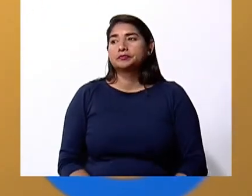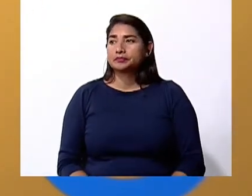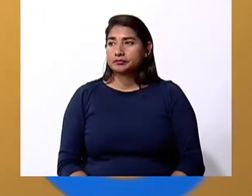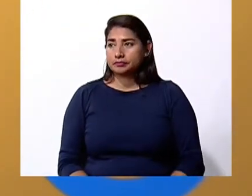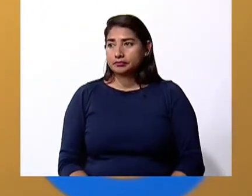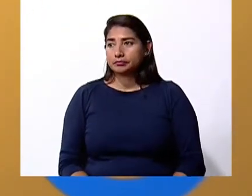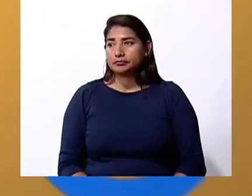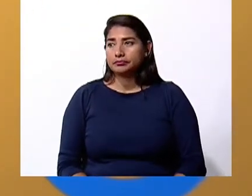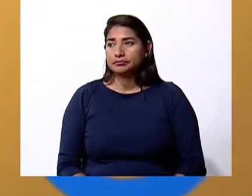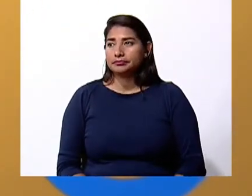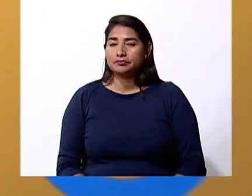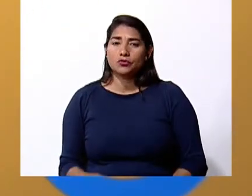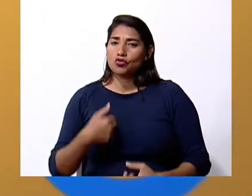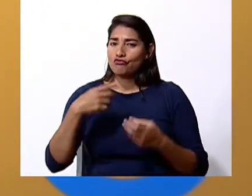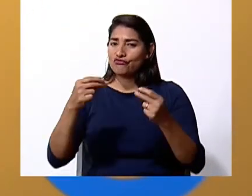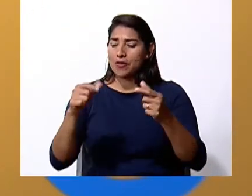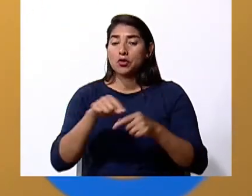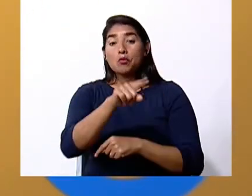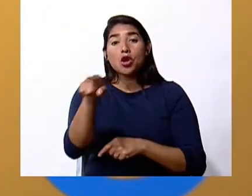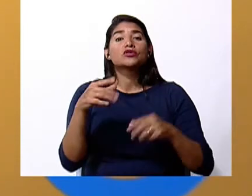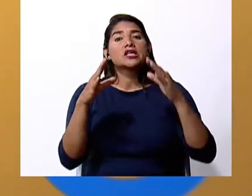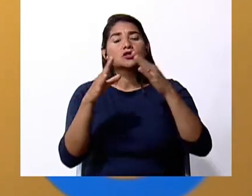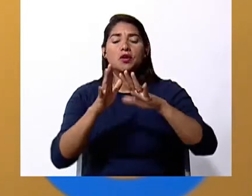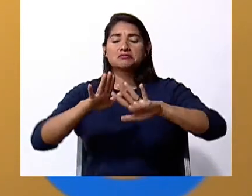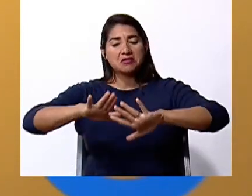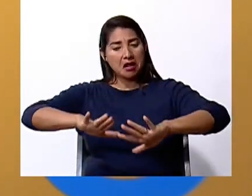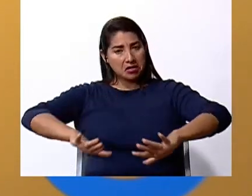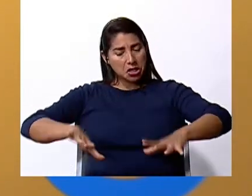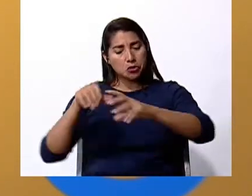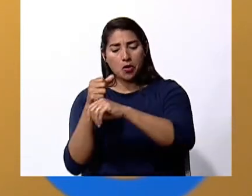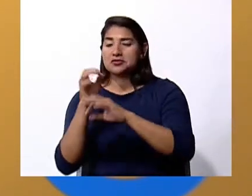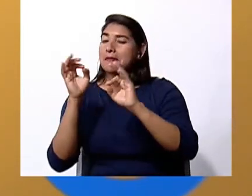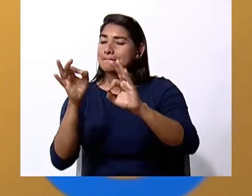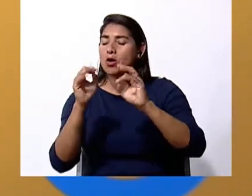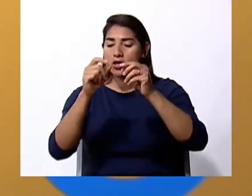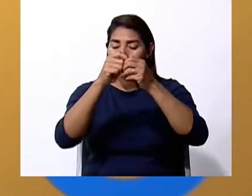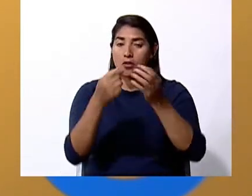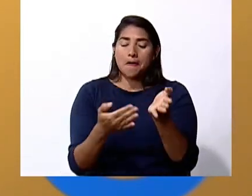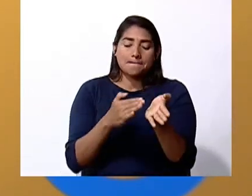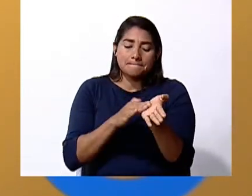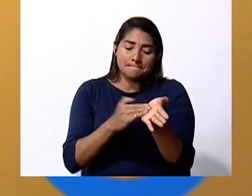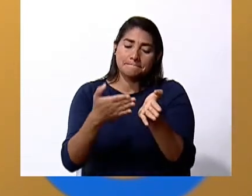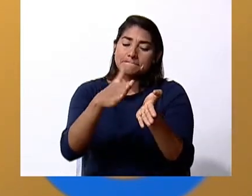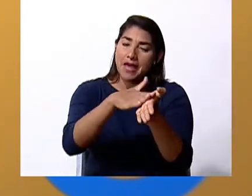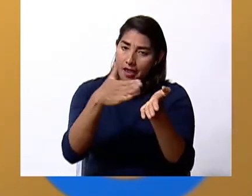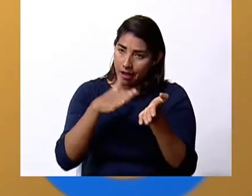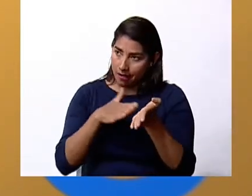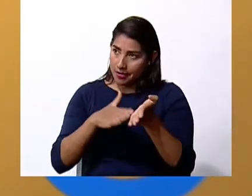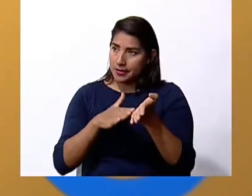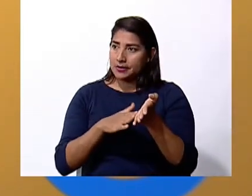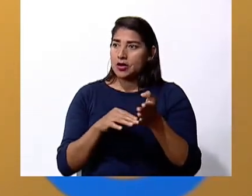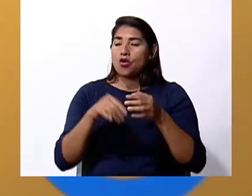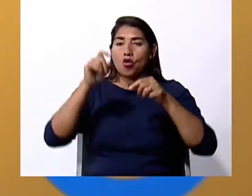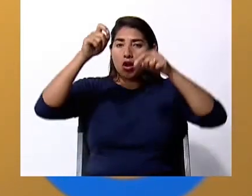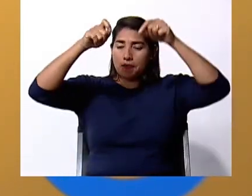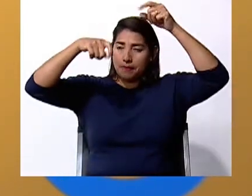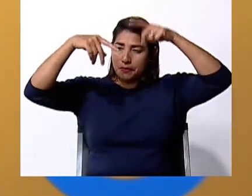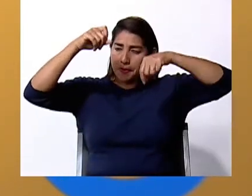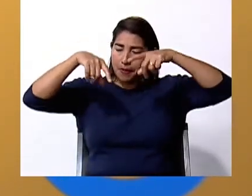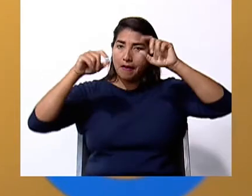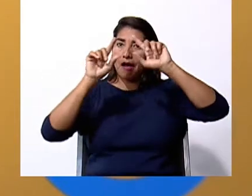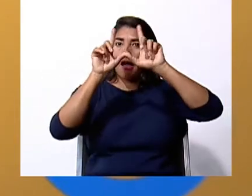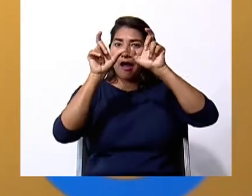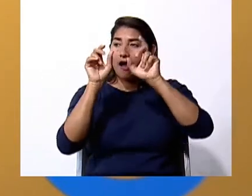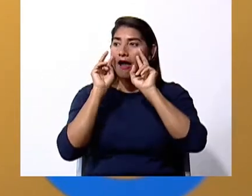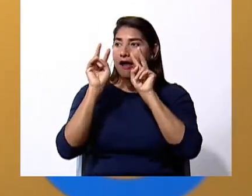Yo lo estoy haciendo aquí rápido. Ustedes lo van a hacer bien bonito. Y pegan la nube con las gotitas de